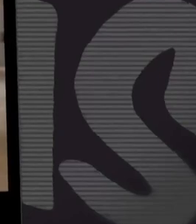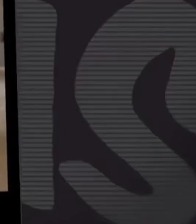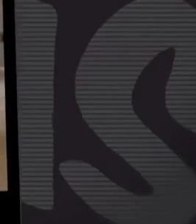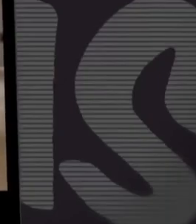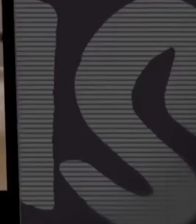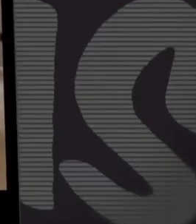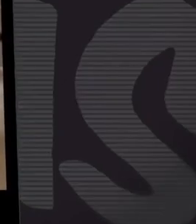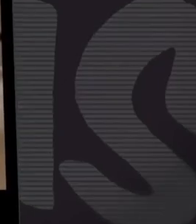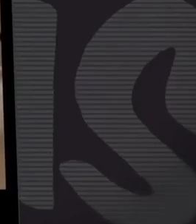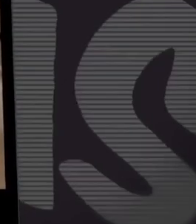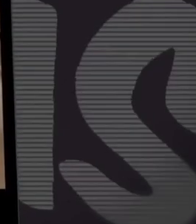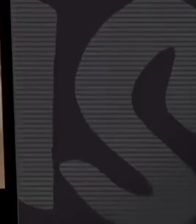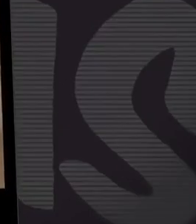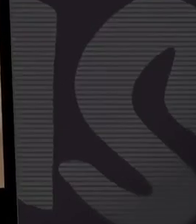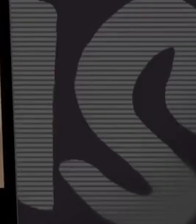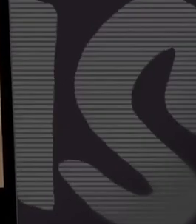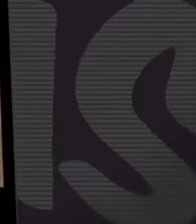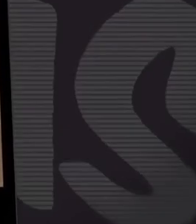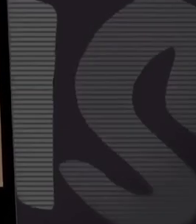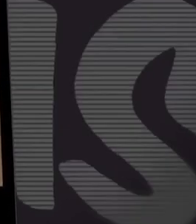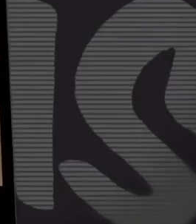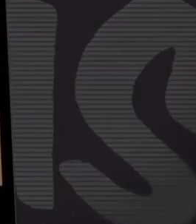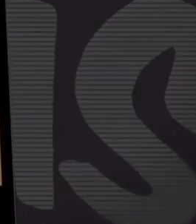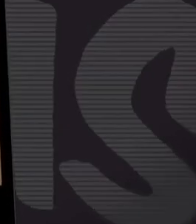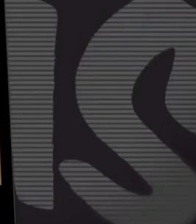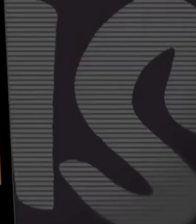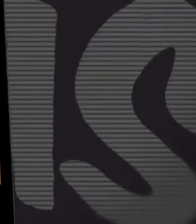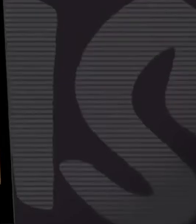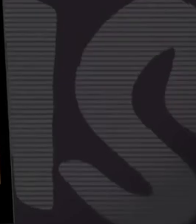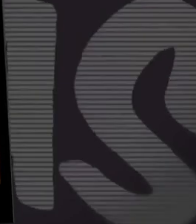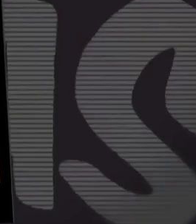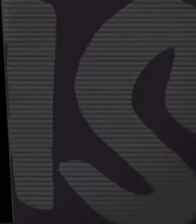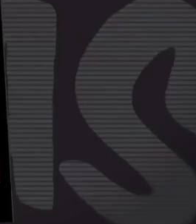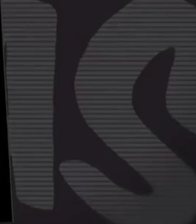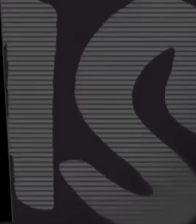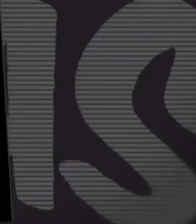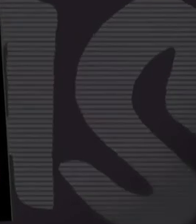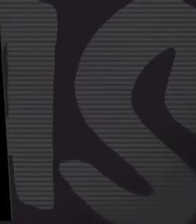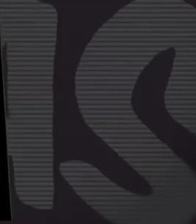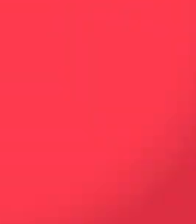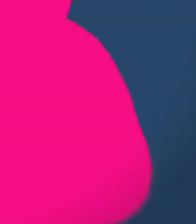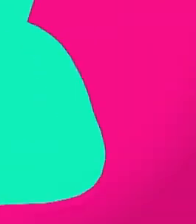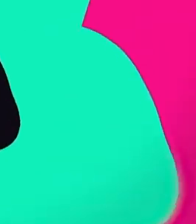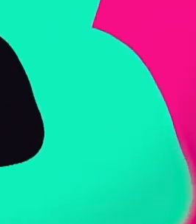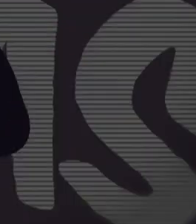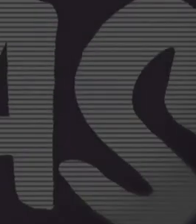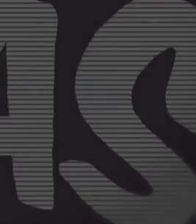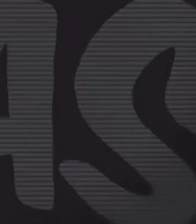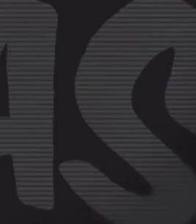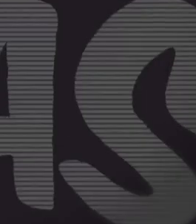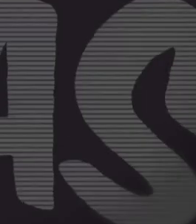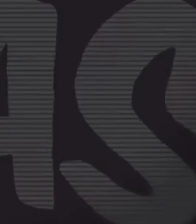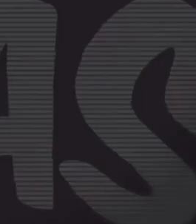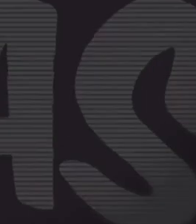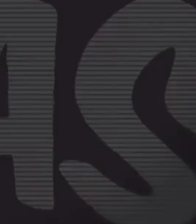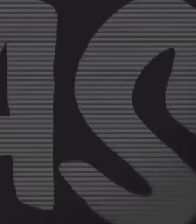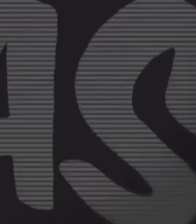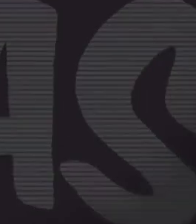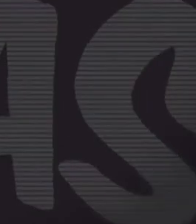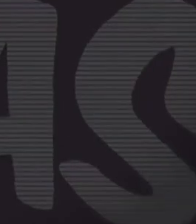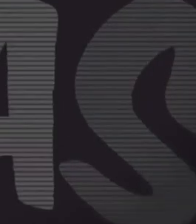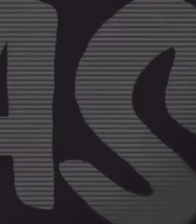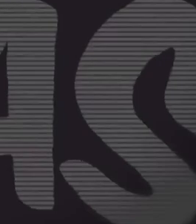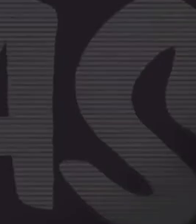presidencial Claudia Sheinbaum desmintió que cerraría las iglesias en México si ganaba la presidencia. 4. Falso video del